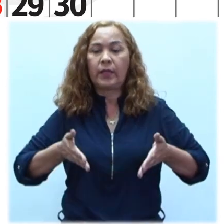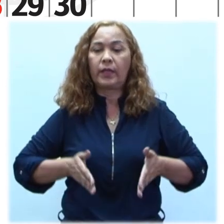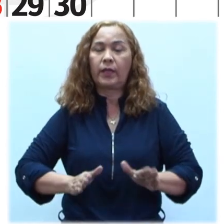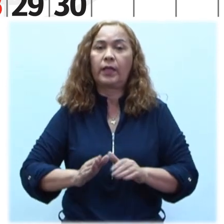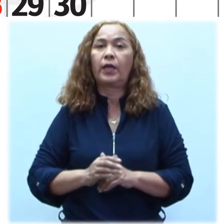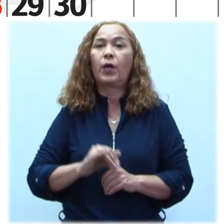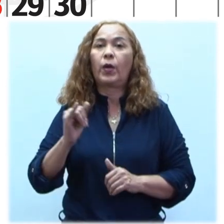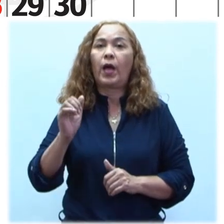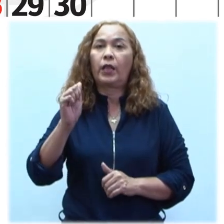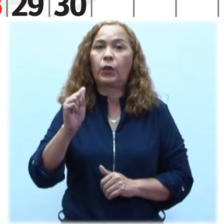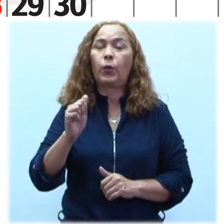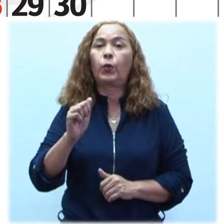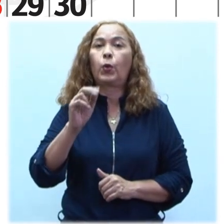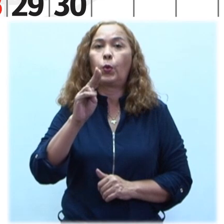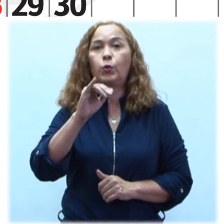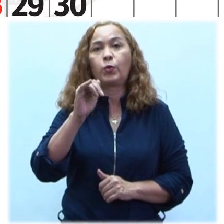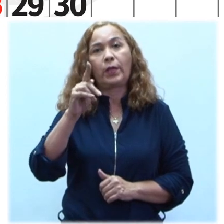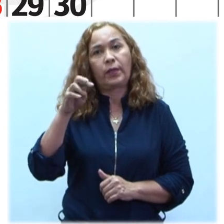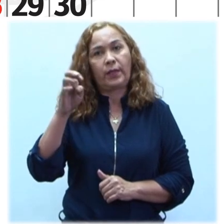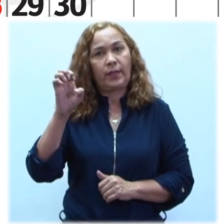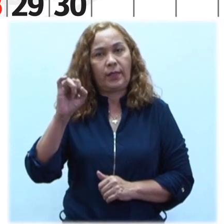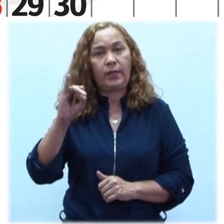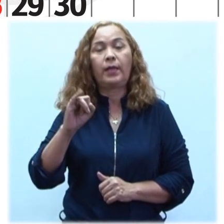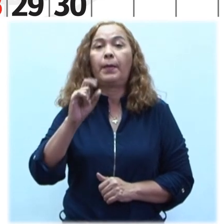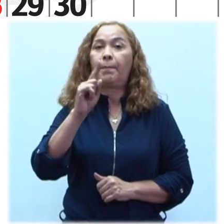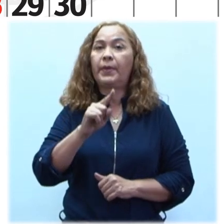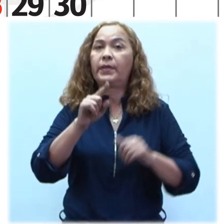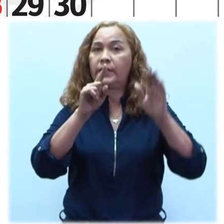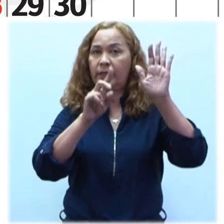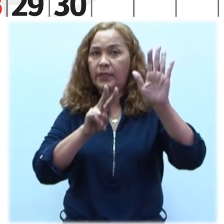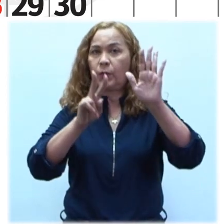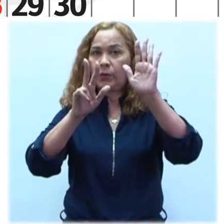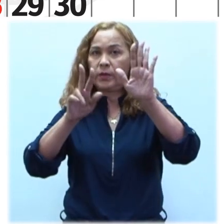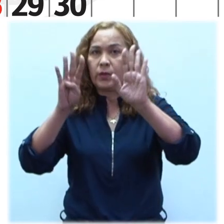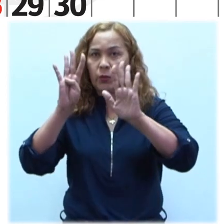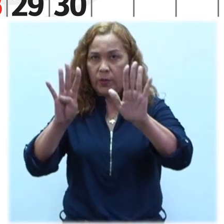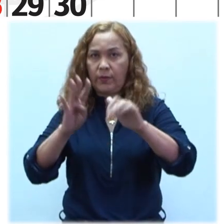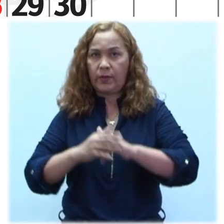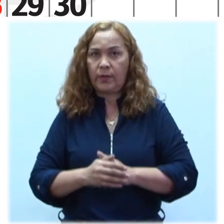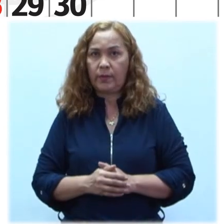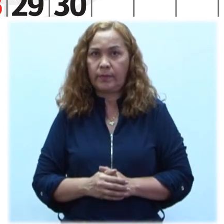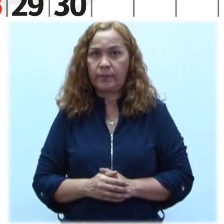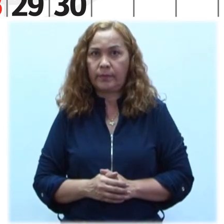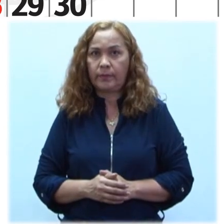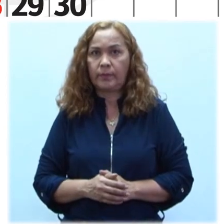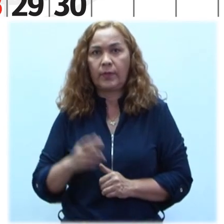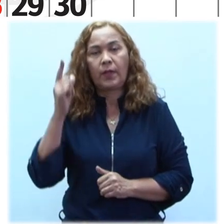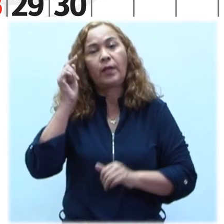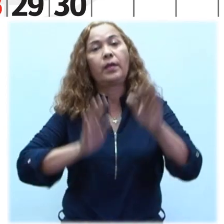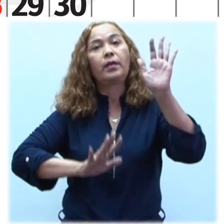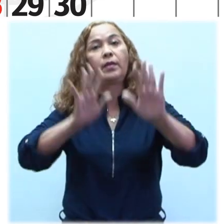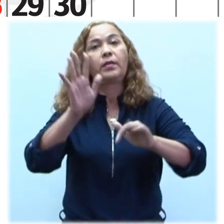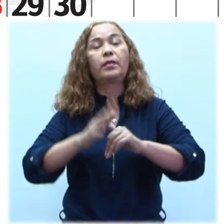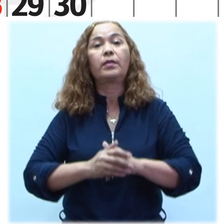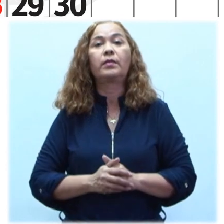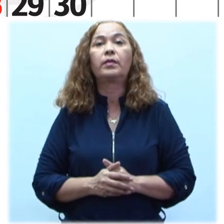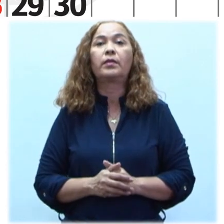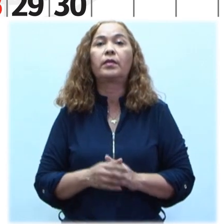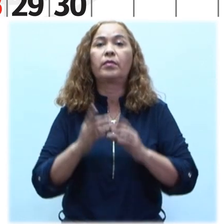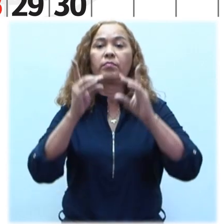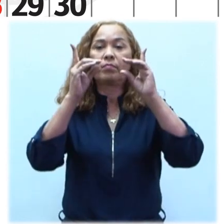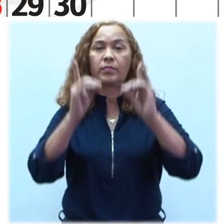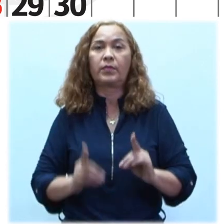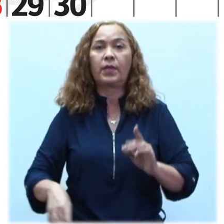Natalicio de José Antonio Ushuategui 1789 Día 15